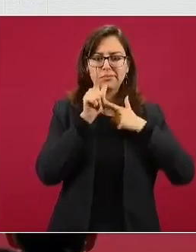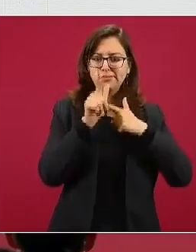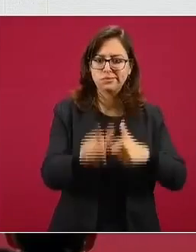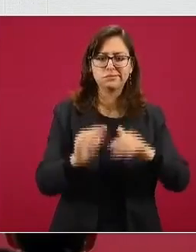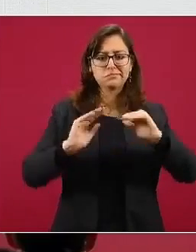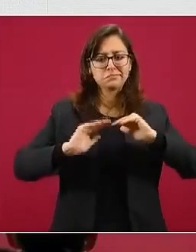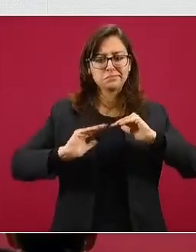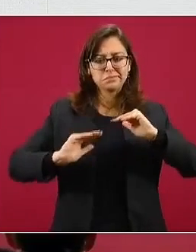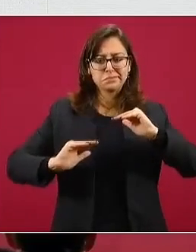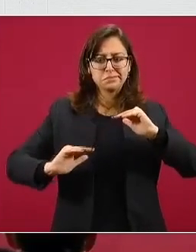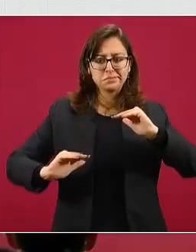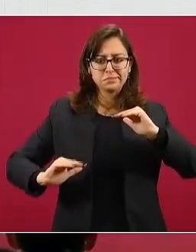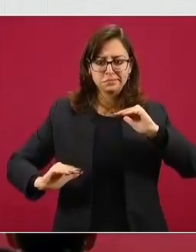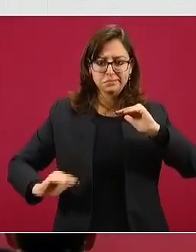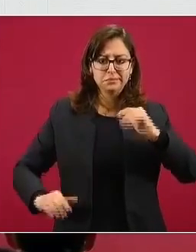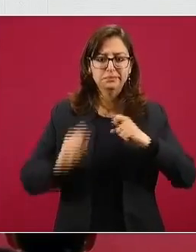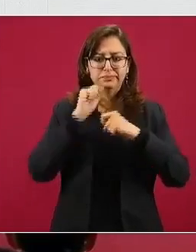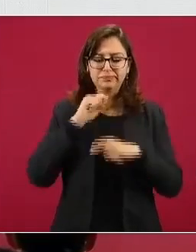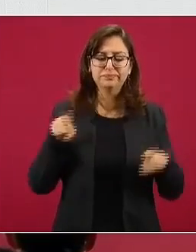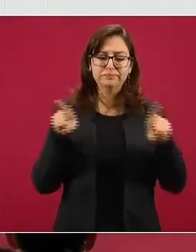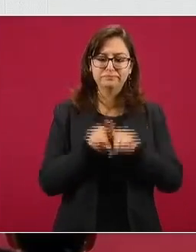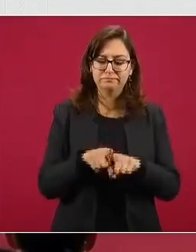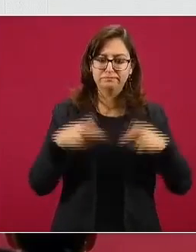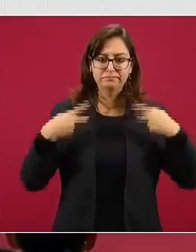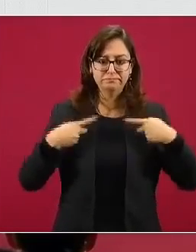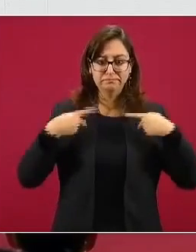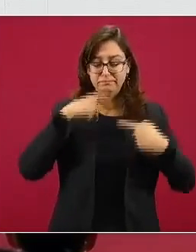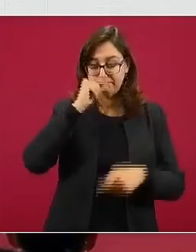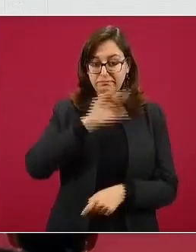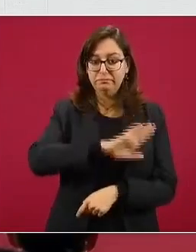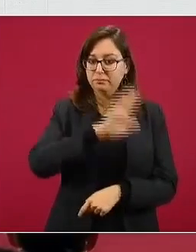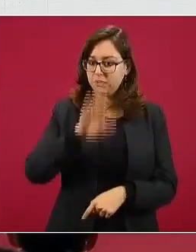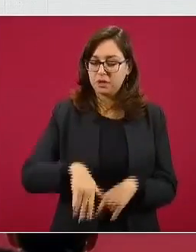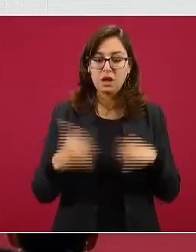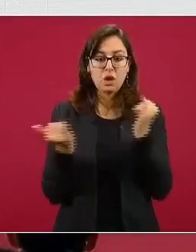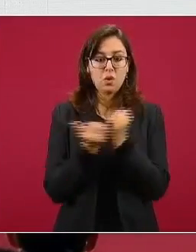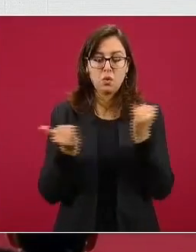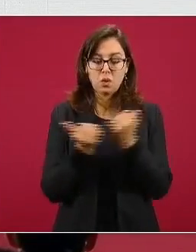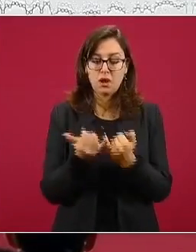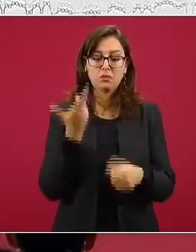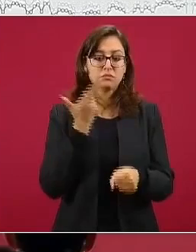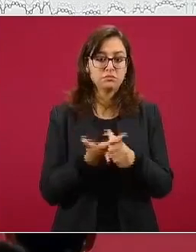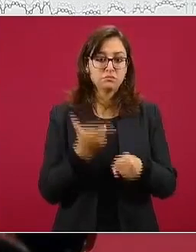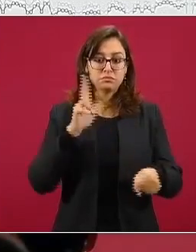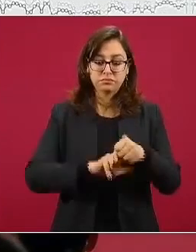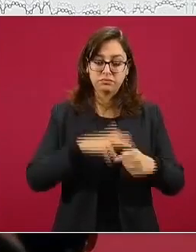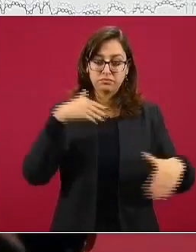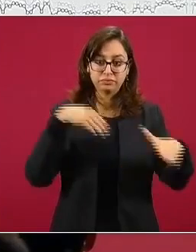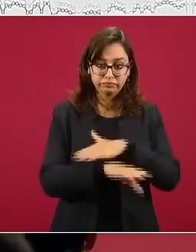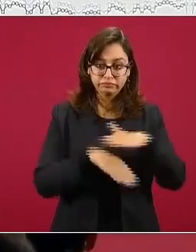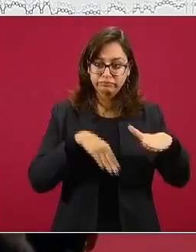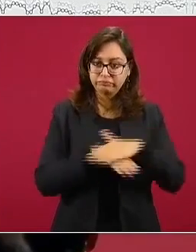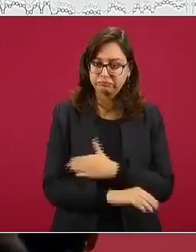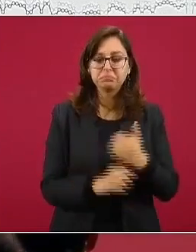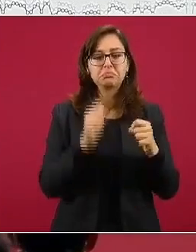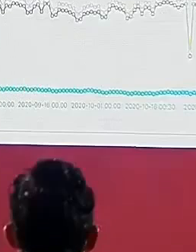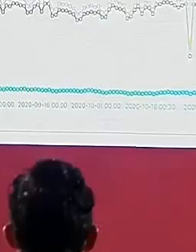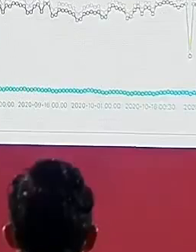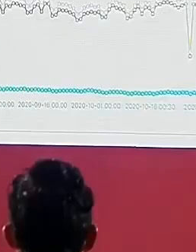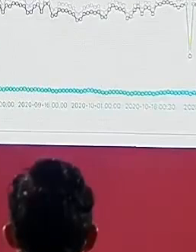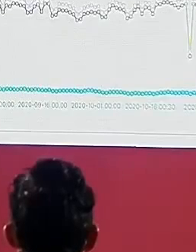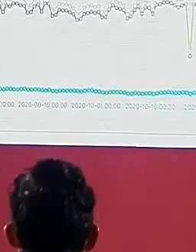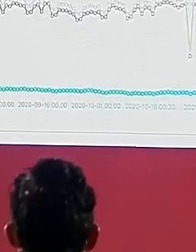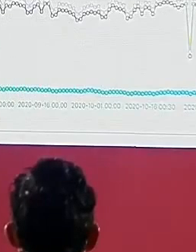consistente y lo mismo la mortalidad y lo vemos también en la hospitalización, en la siguiente diapositiva, tiene una fase de